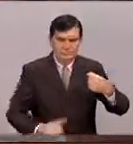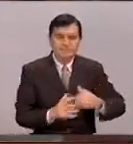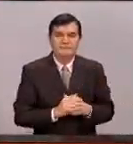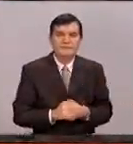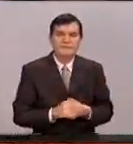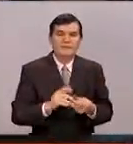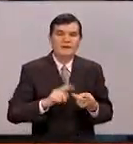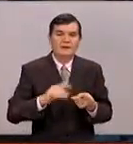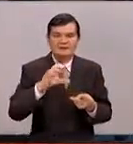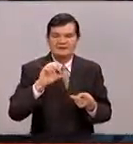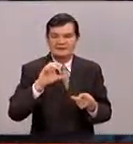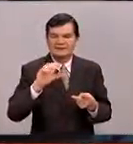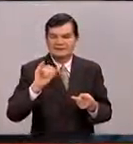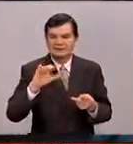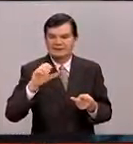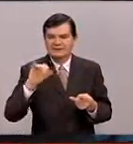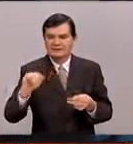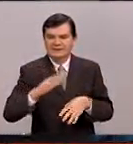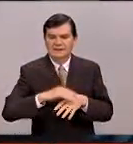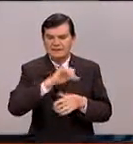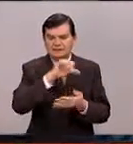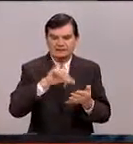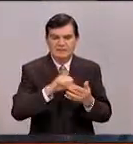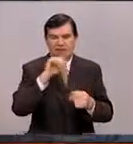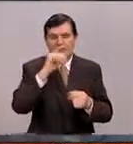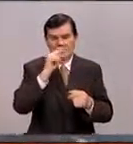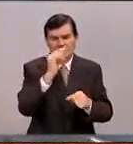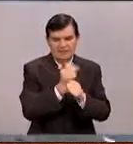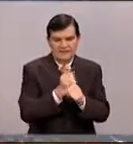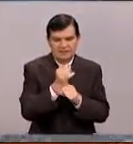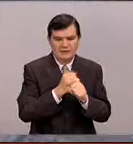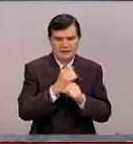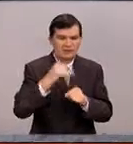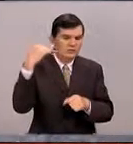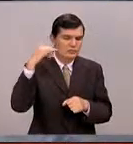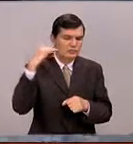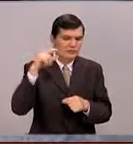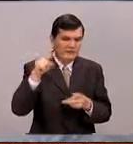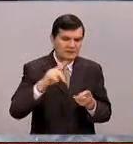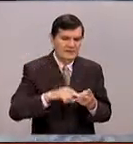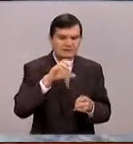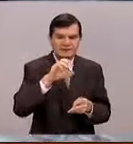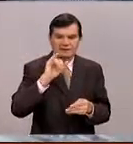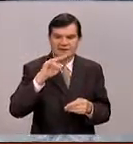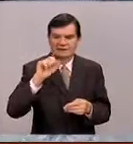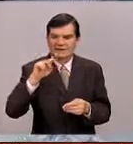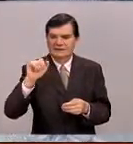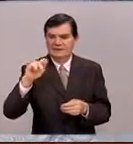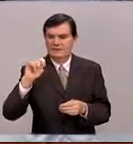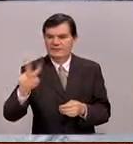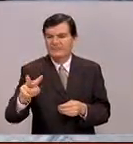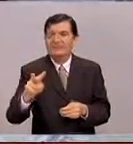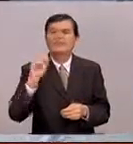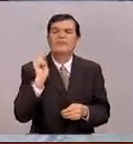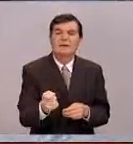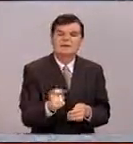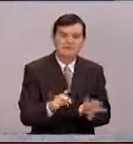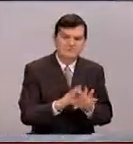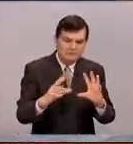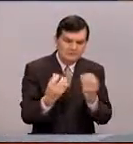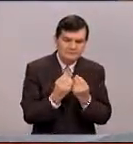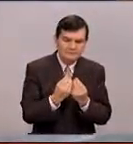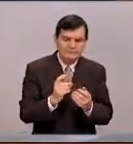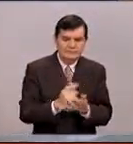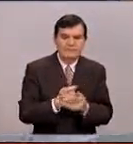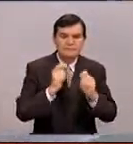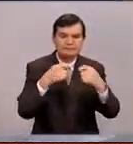el CICI, es el Centro de Investigaciones Científicas de Yucatán, y el CINVESTAD. ¿En qué consiste? Consiste en